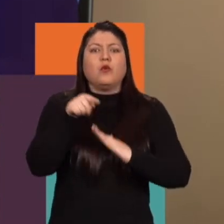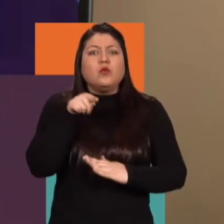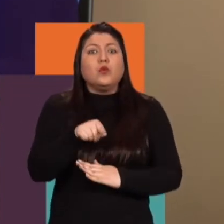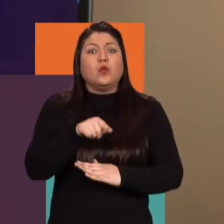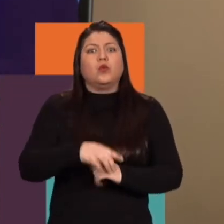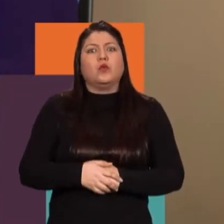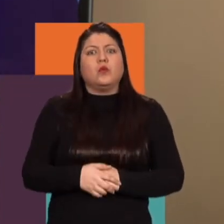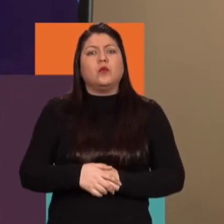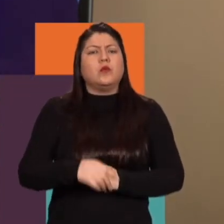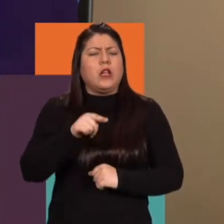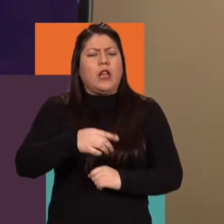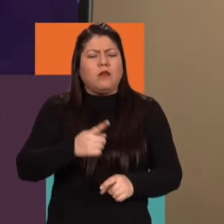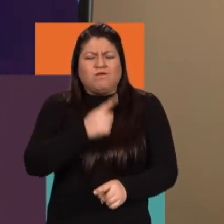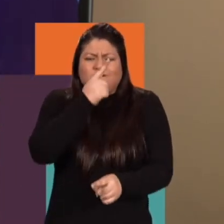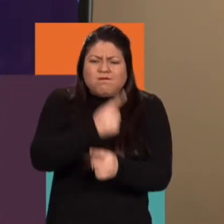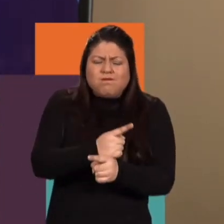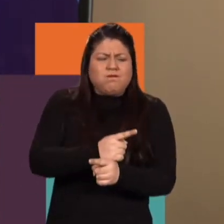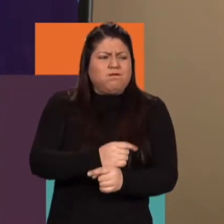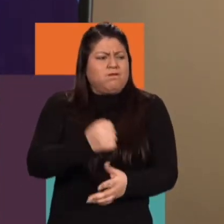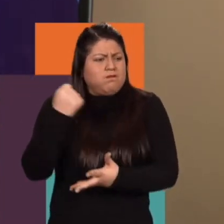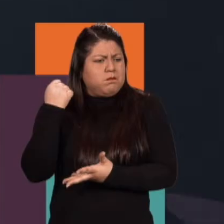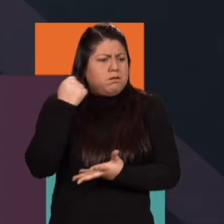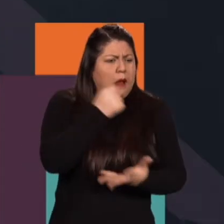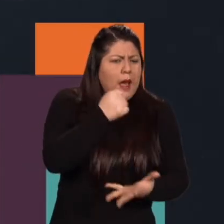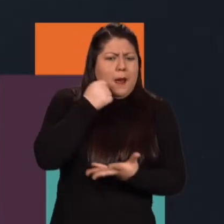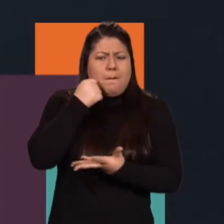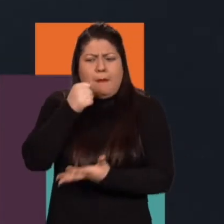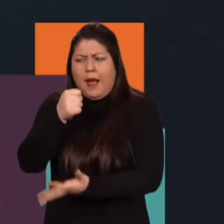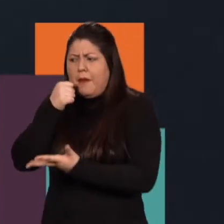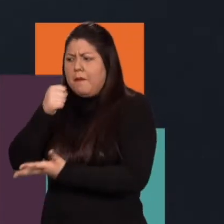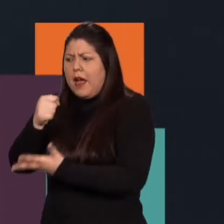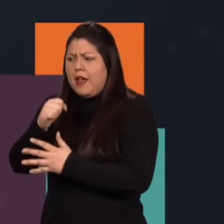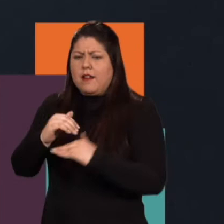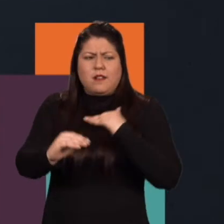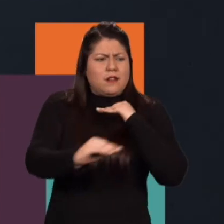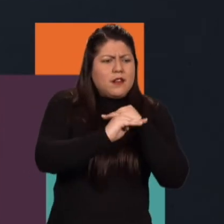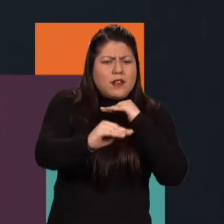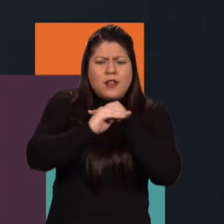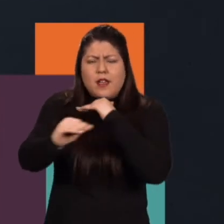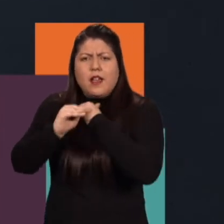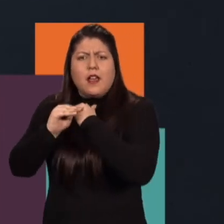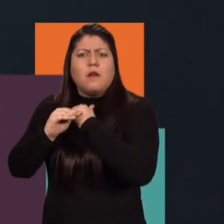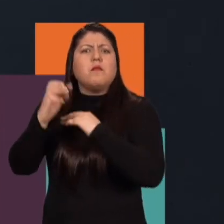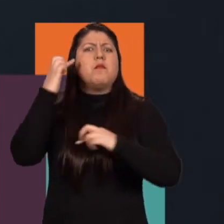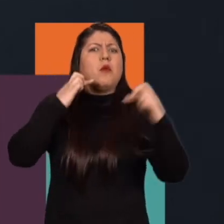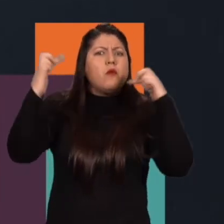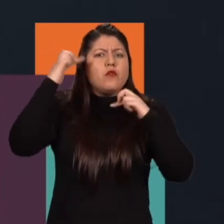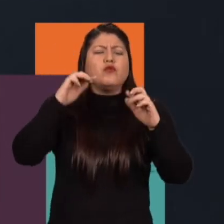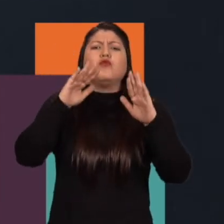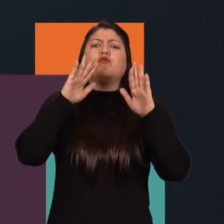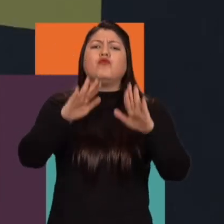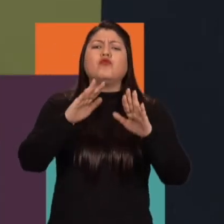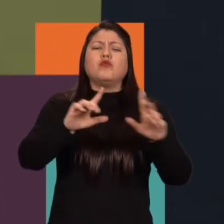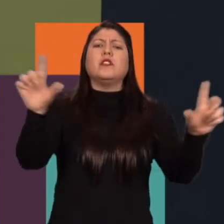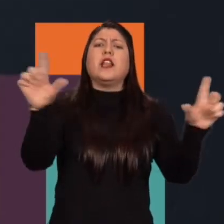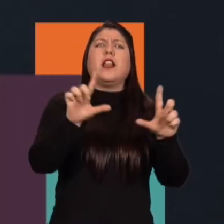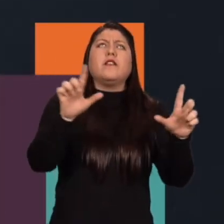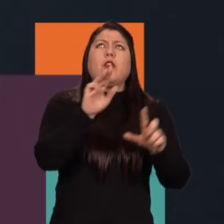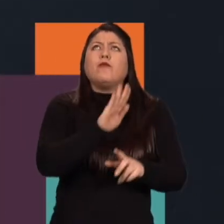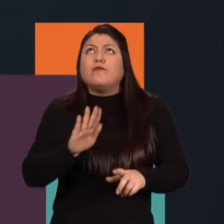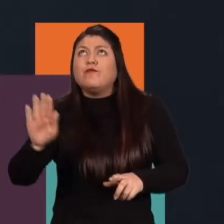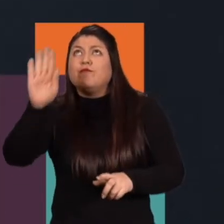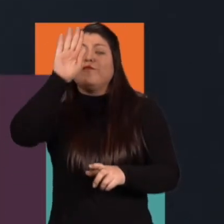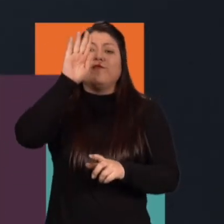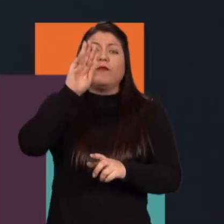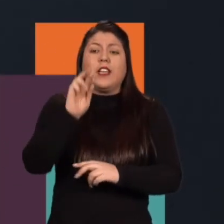profunda del correcto pago y del pago equitativo a profesionales de calibre que hagan la televisión